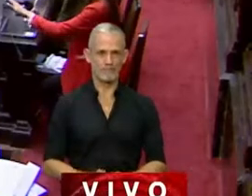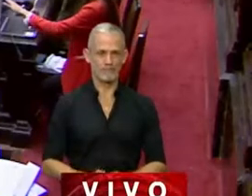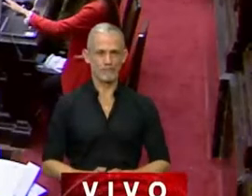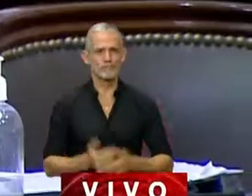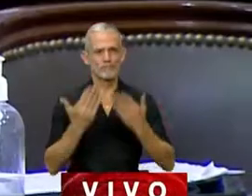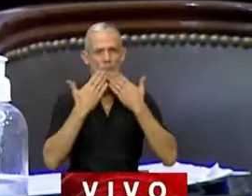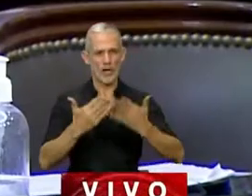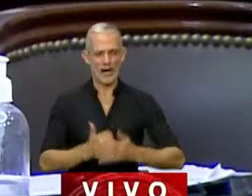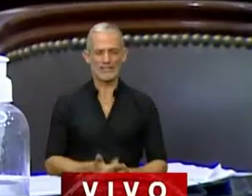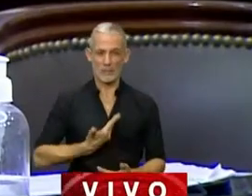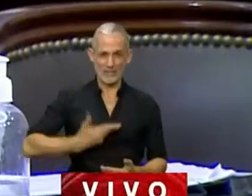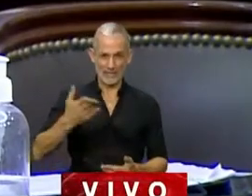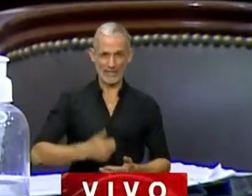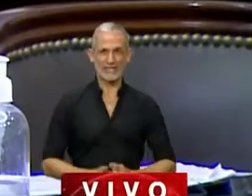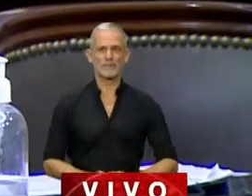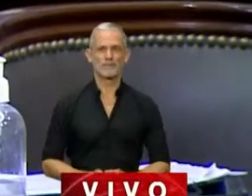Muchas gracias, señor presidente.